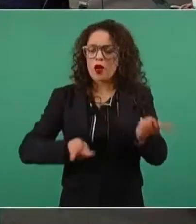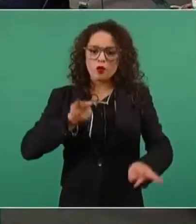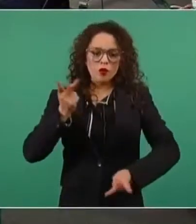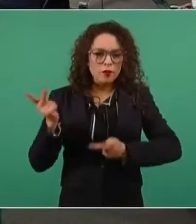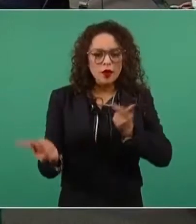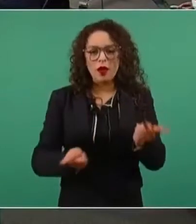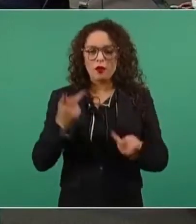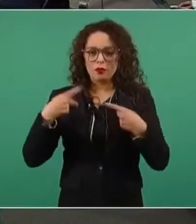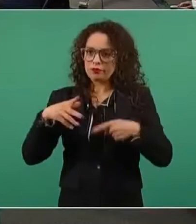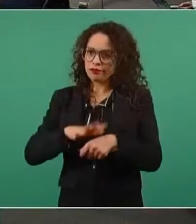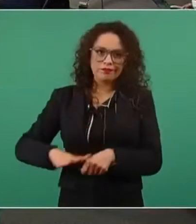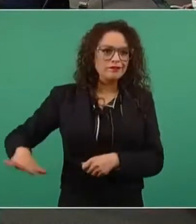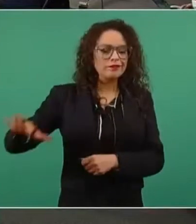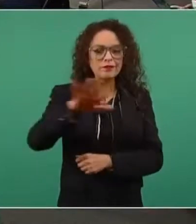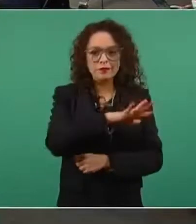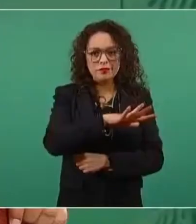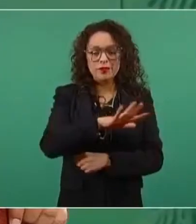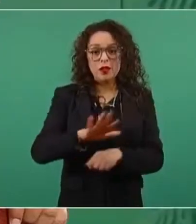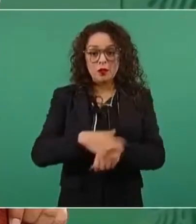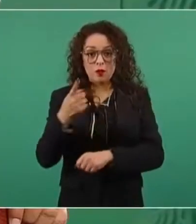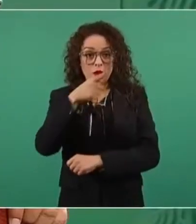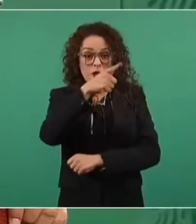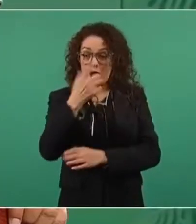Es mandar obedeciendo.